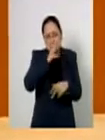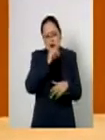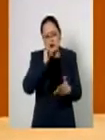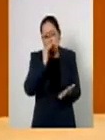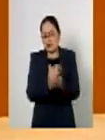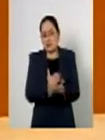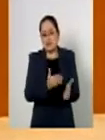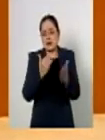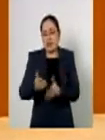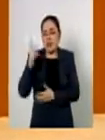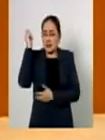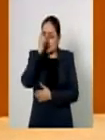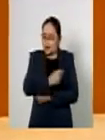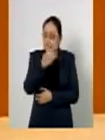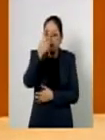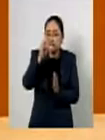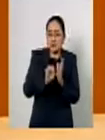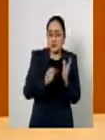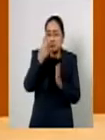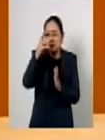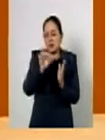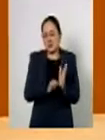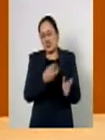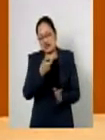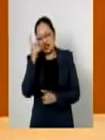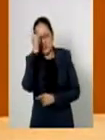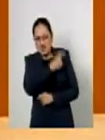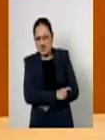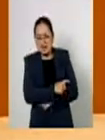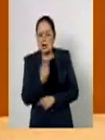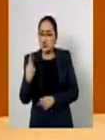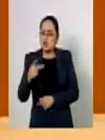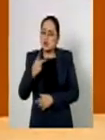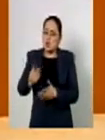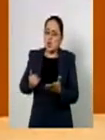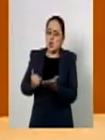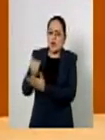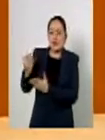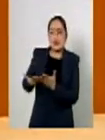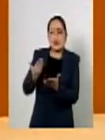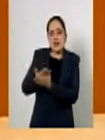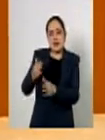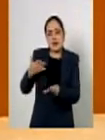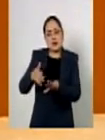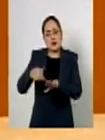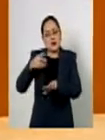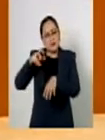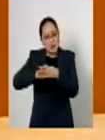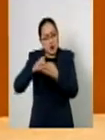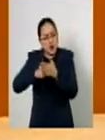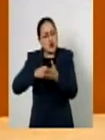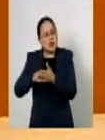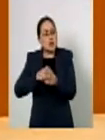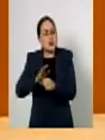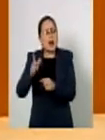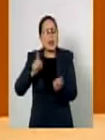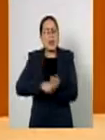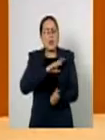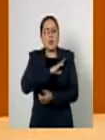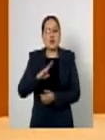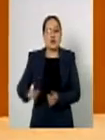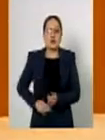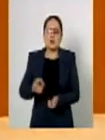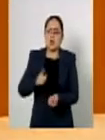actualizarlas trimestralmente la modificación que se propone en el dictamen es que en el caso de los municipios se haga